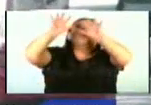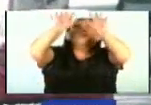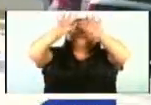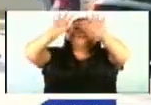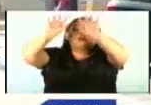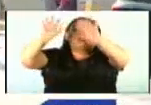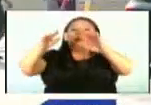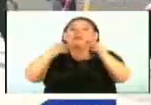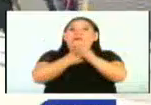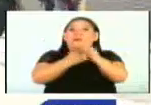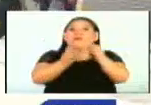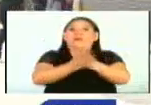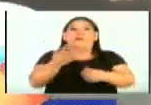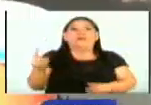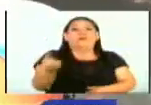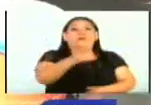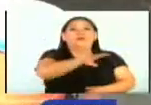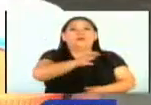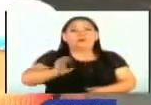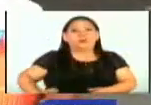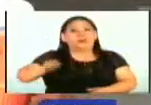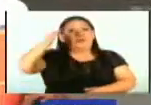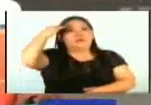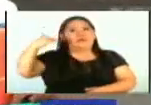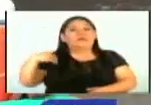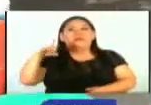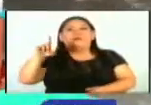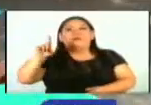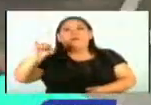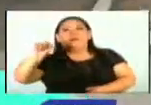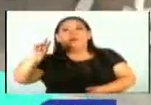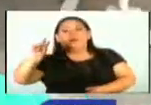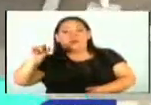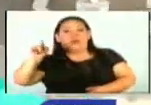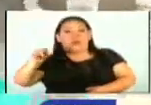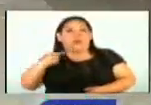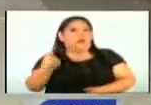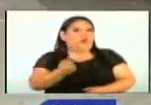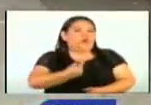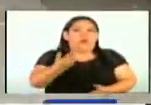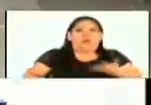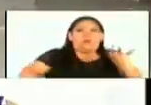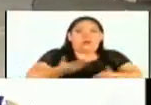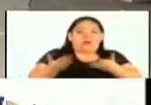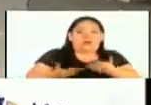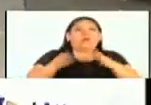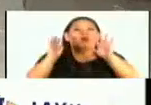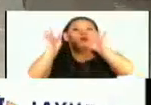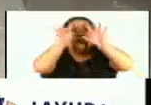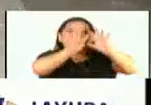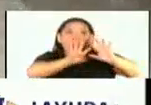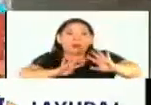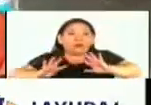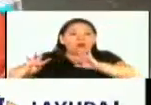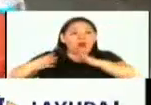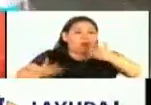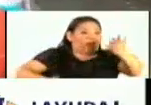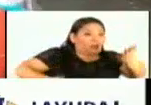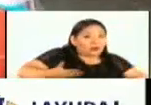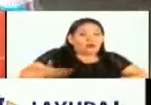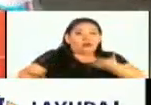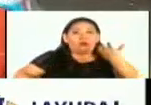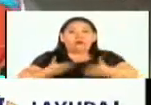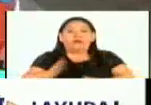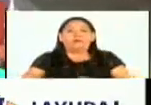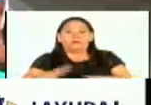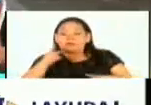ambiente afecta a los salvadoreños como Diana Cáceres, una vendedora por cuenta propia que pasa nueve horas en las calles de Santa Tecla. ¿Germal